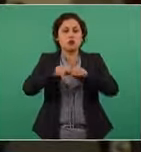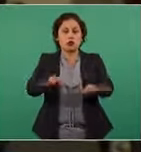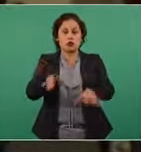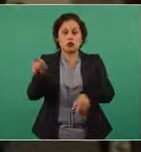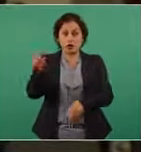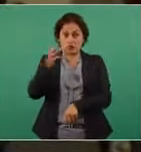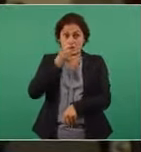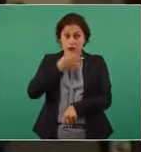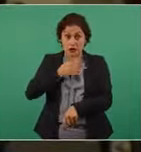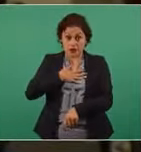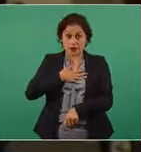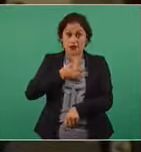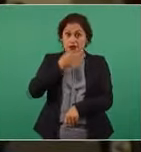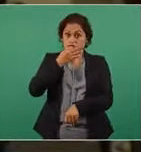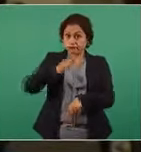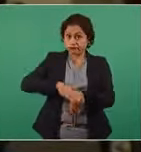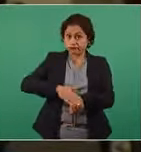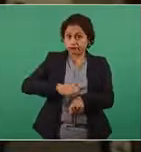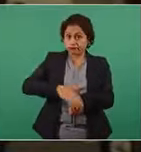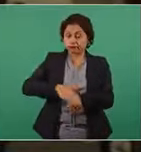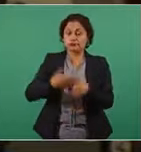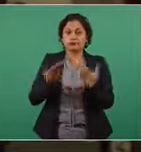pero aún así